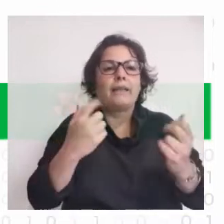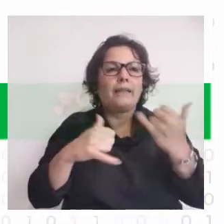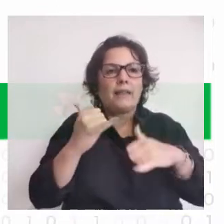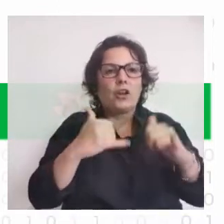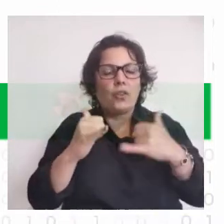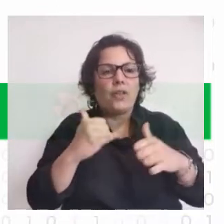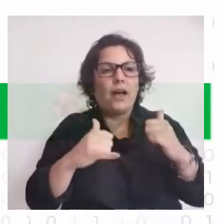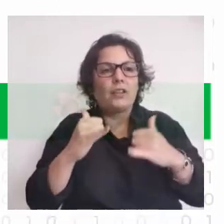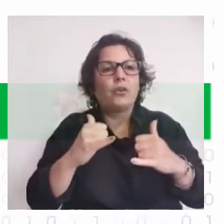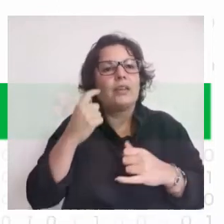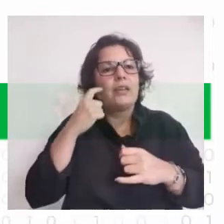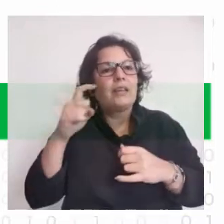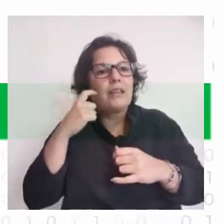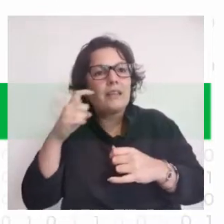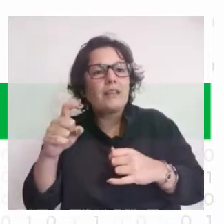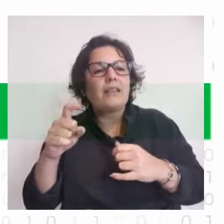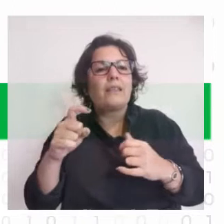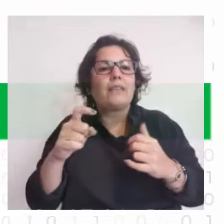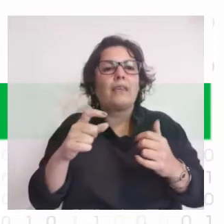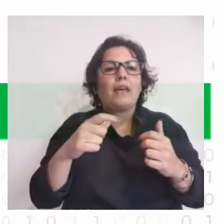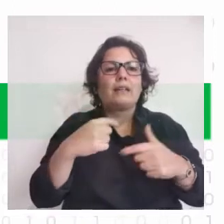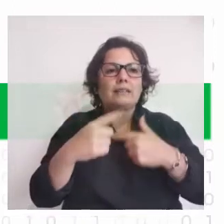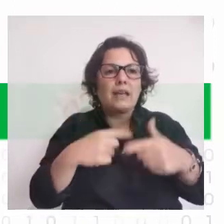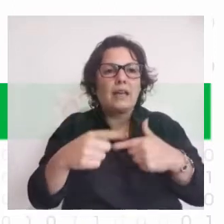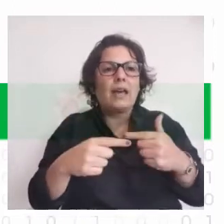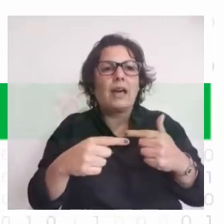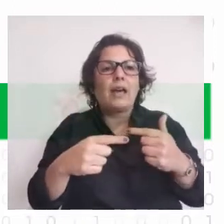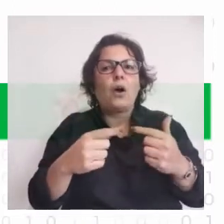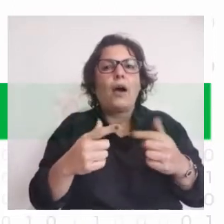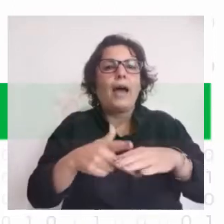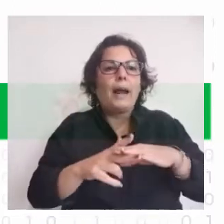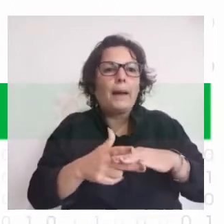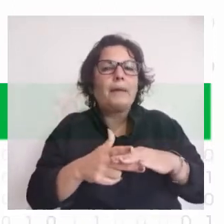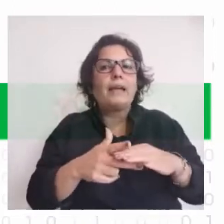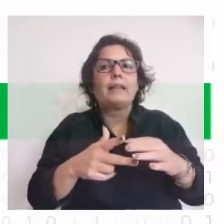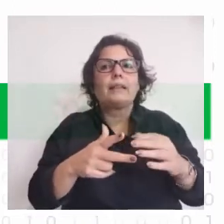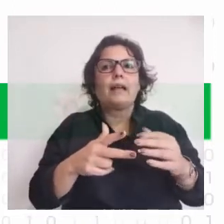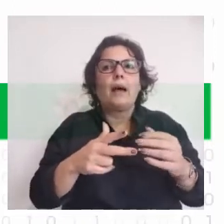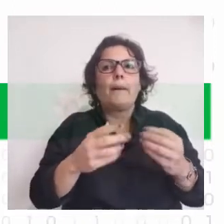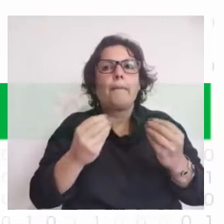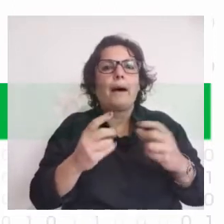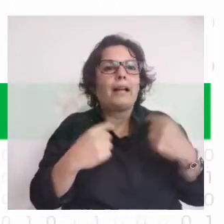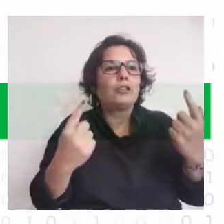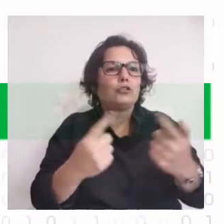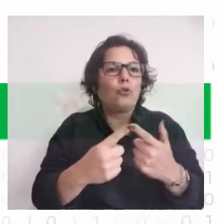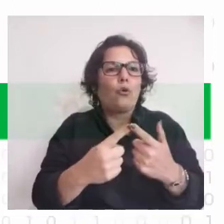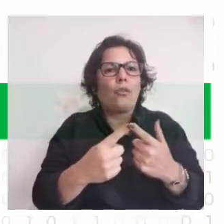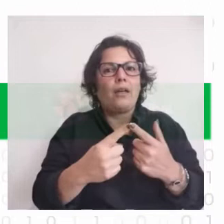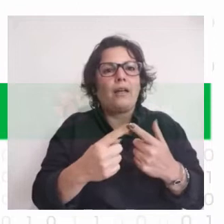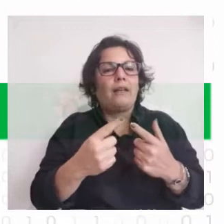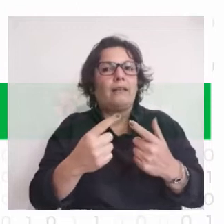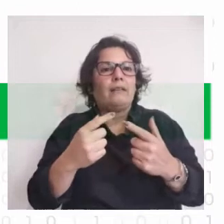que la idea es poder utilizarlos como herramienta de acercamiento a todas las técnicas del deporte.